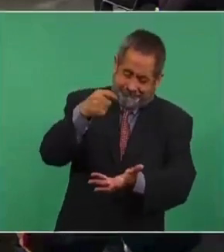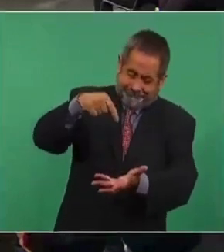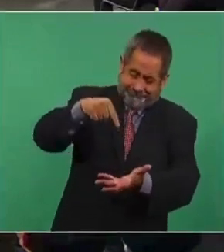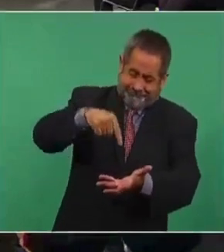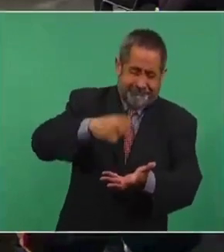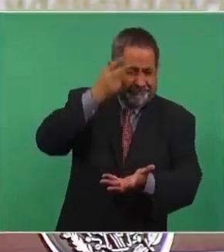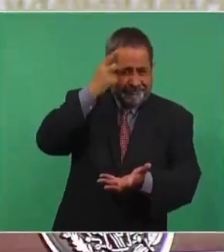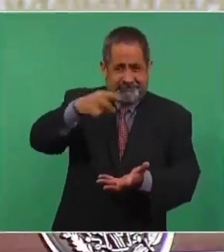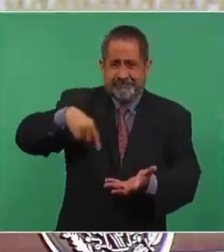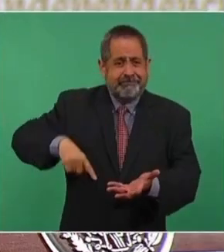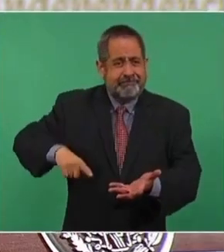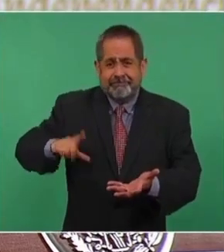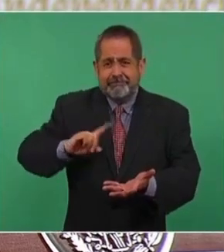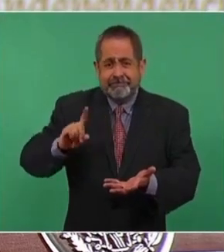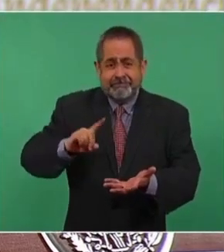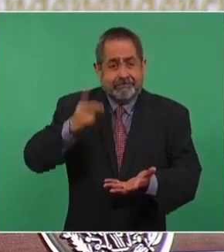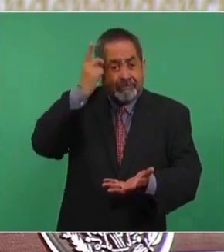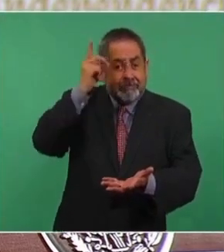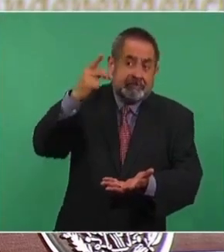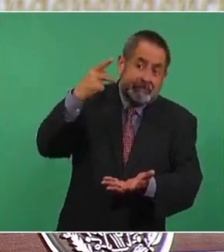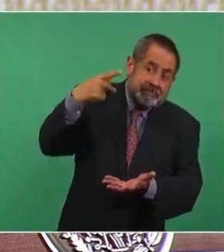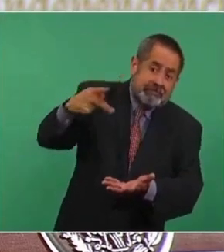el presupuesto es dinero del pueblo.